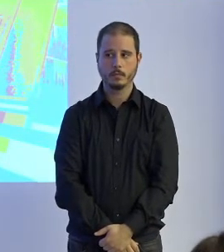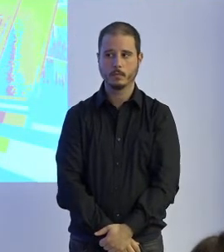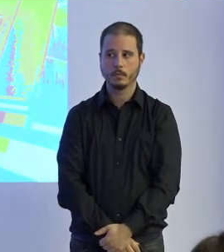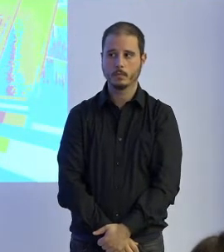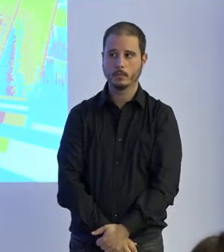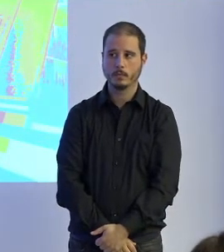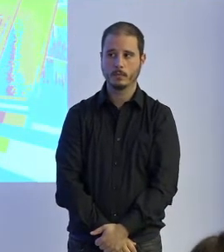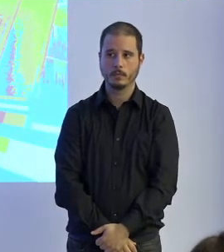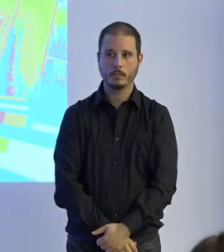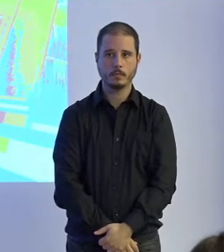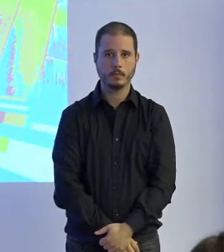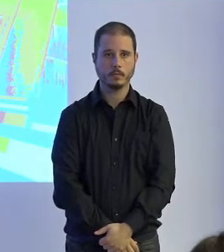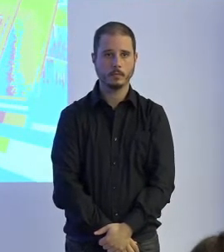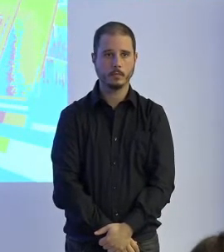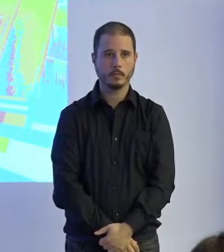un poco para